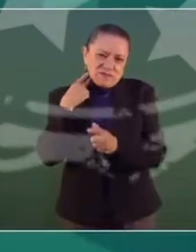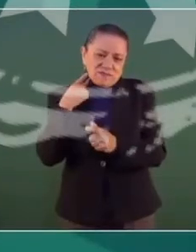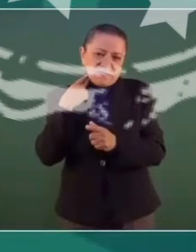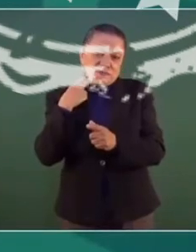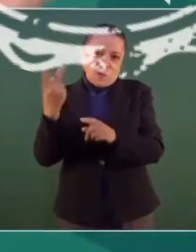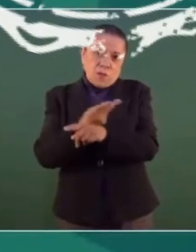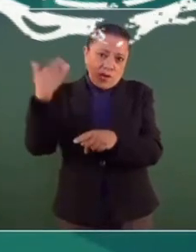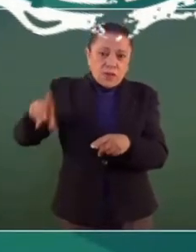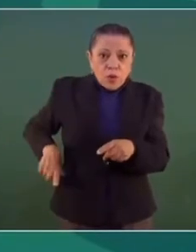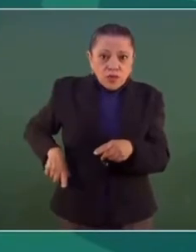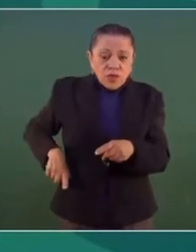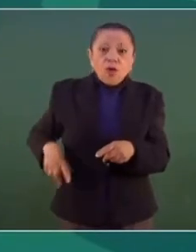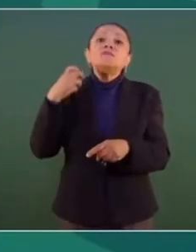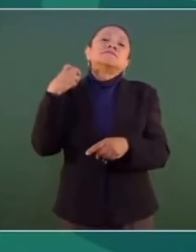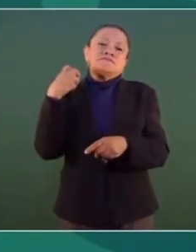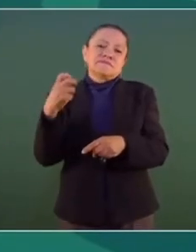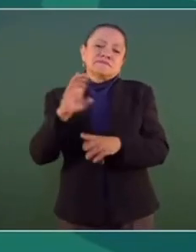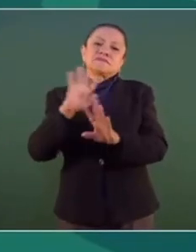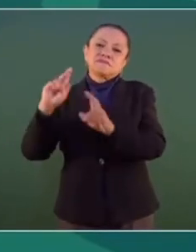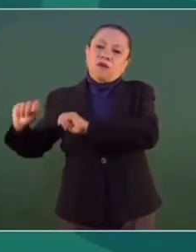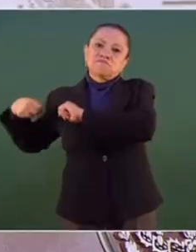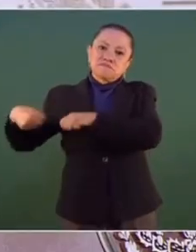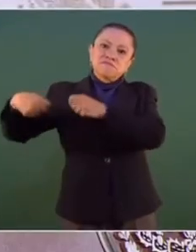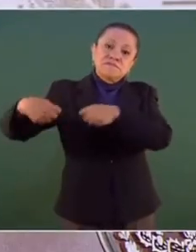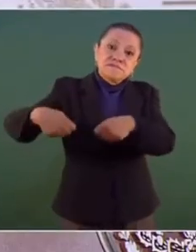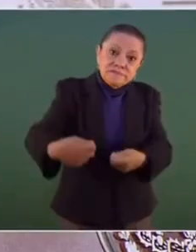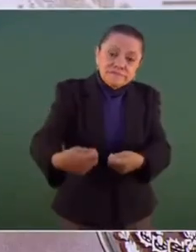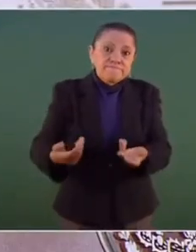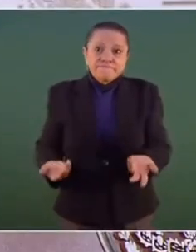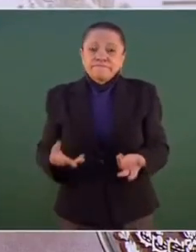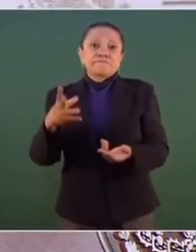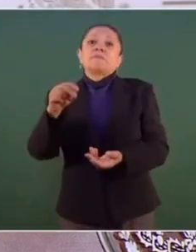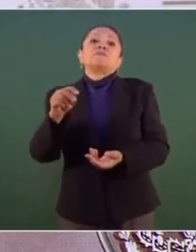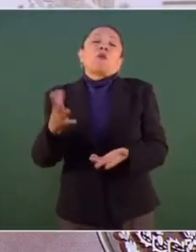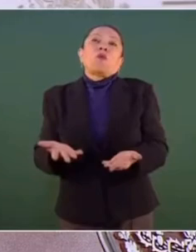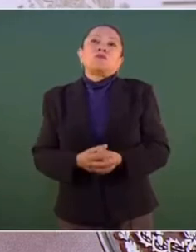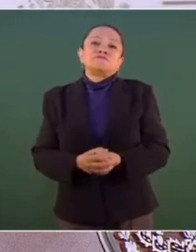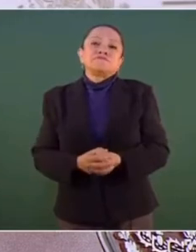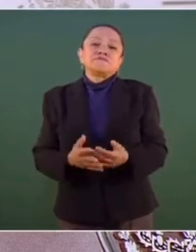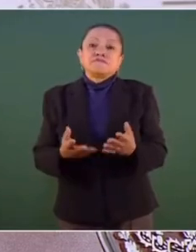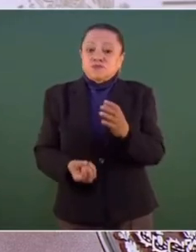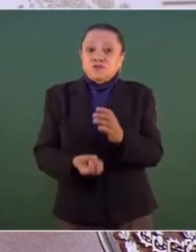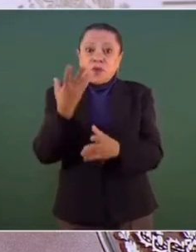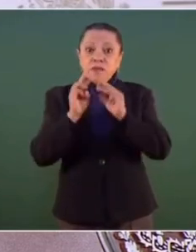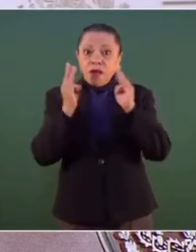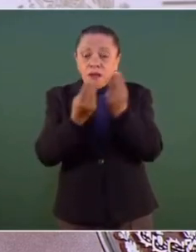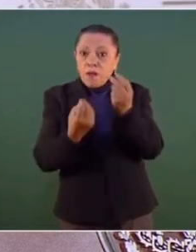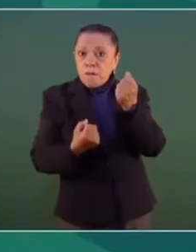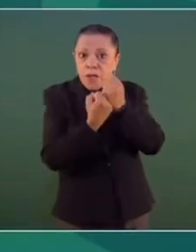Esto viene de tiempo atrás. No han surgido bandas